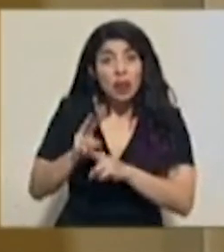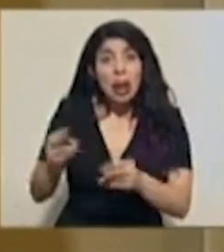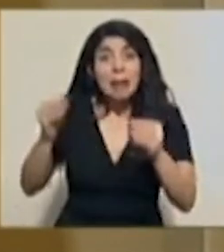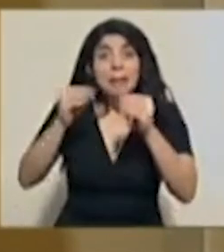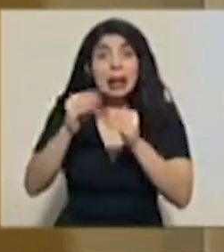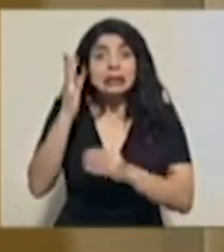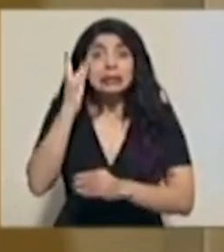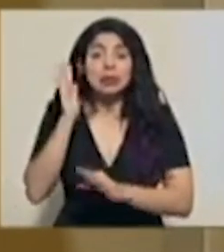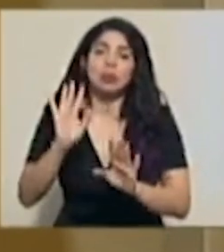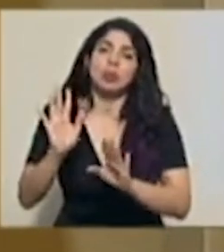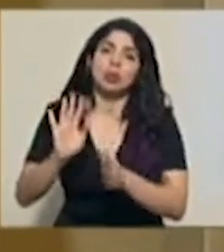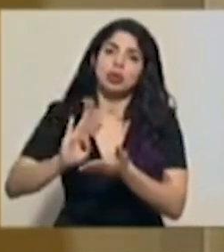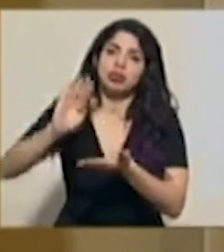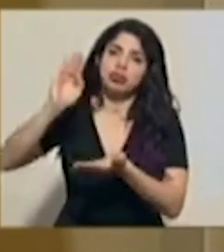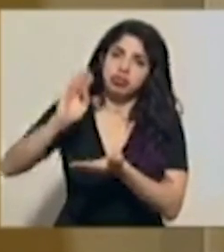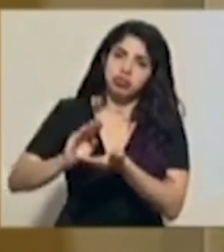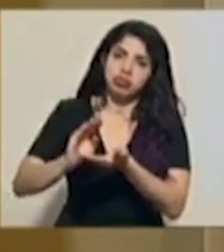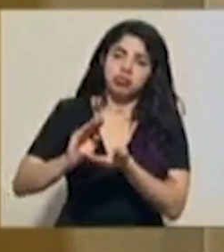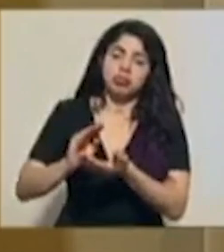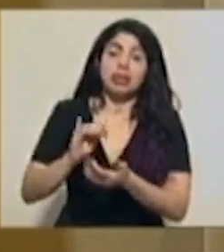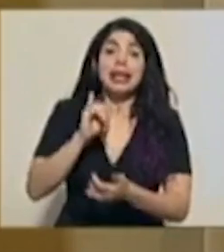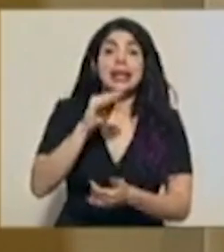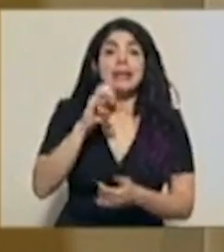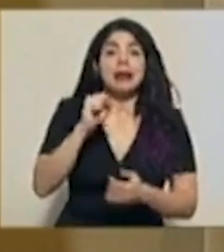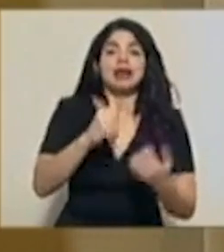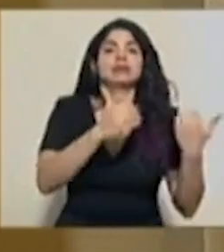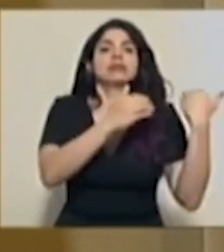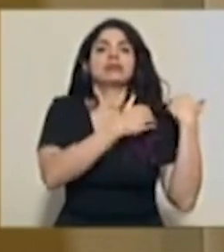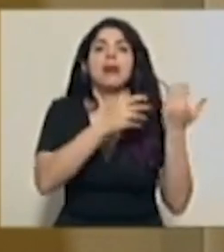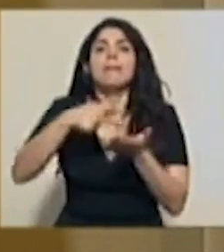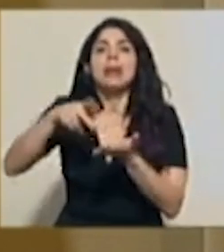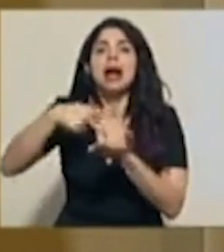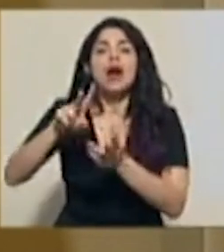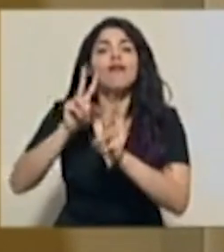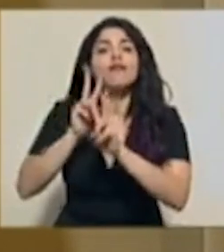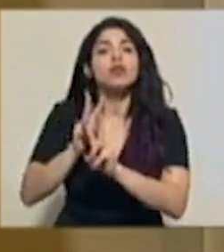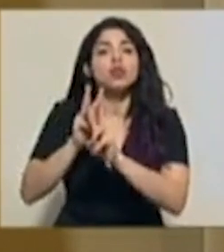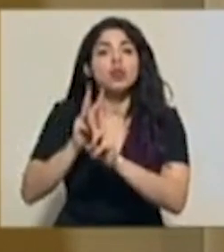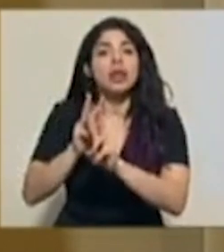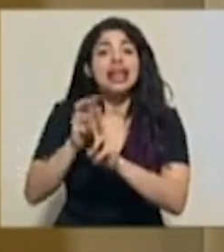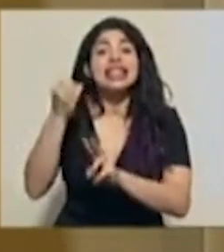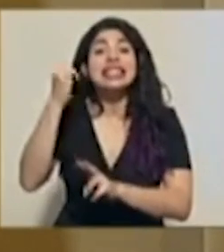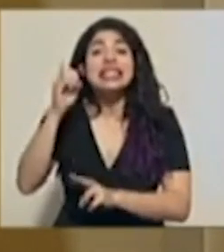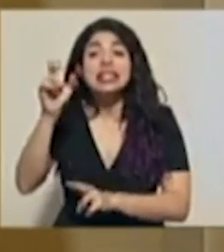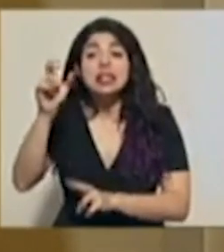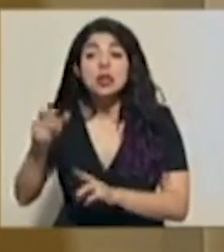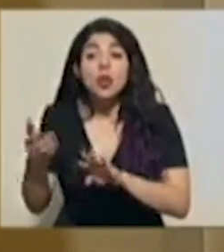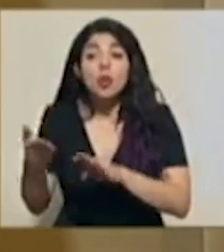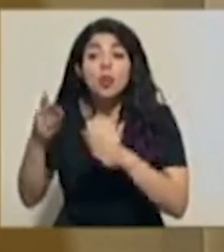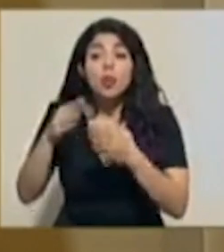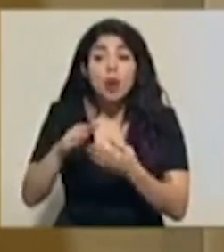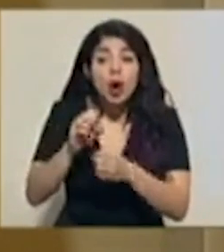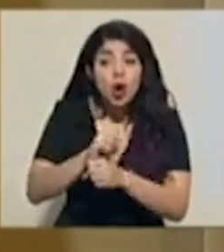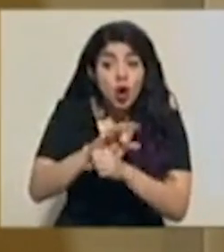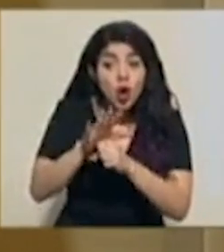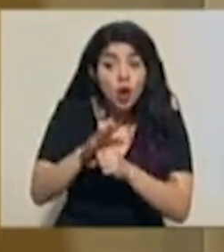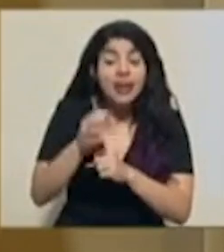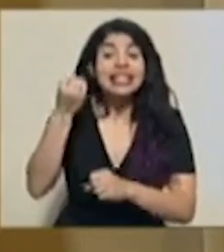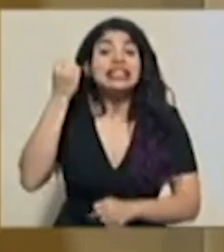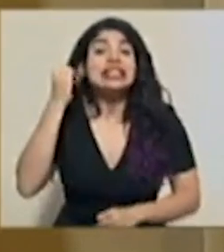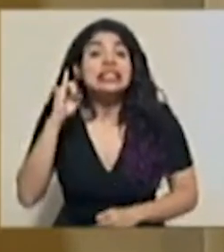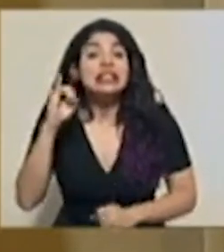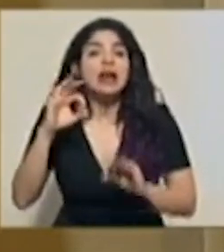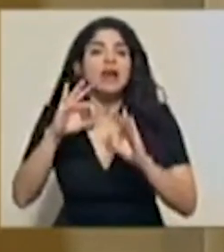A partir de ahora, el IMAS cubrirá gastos funerarios por COVID-19 a familias en situación